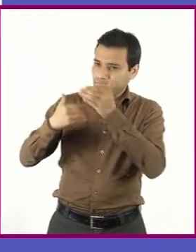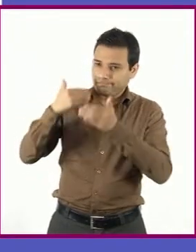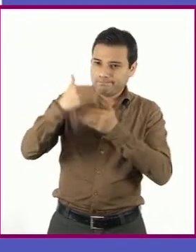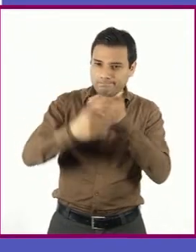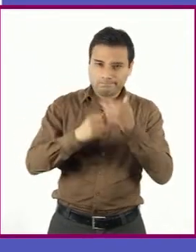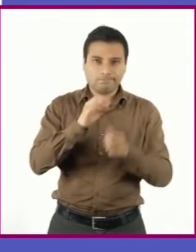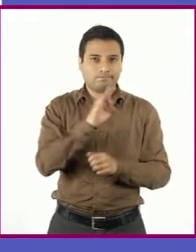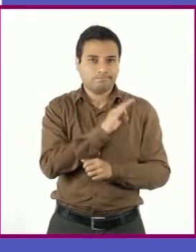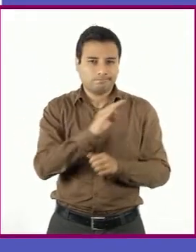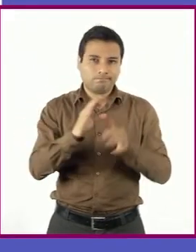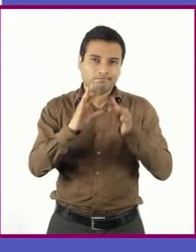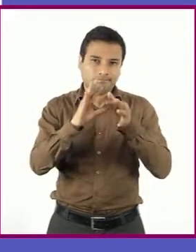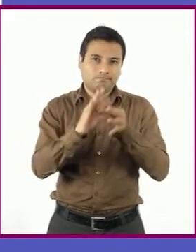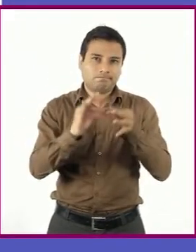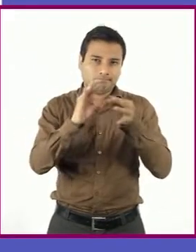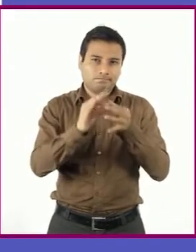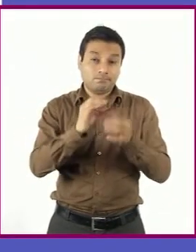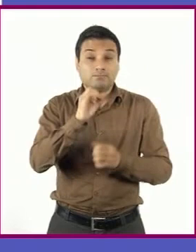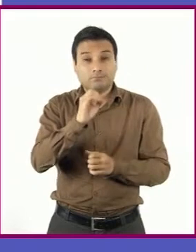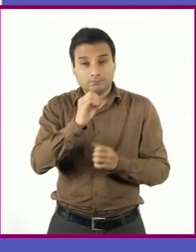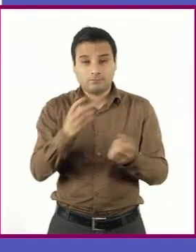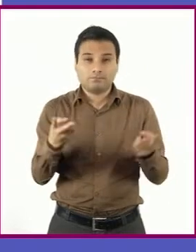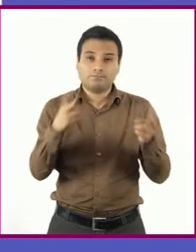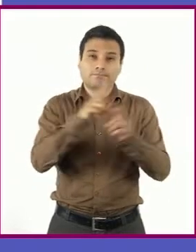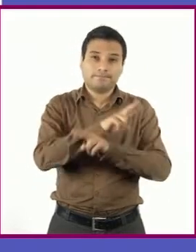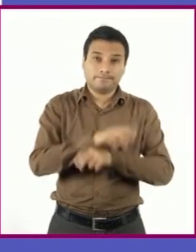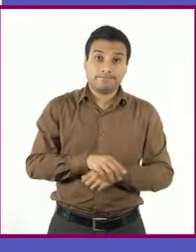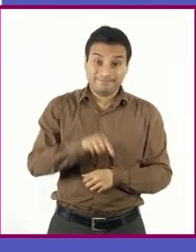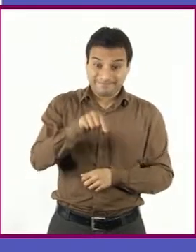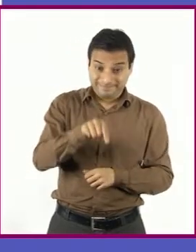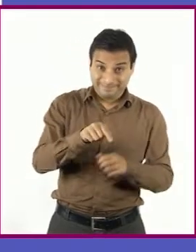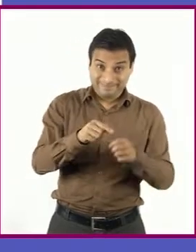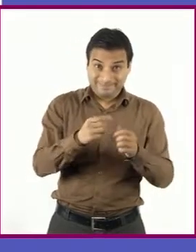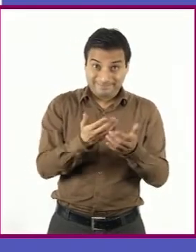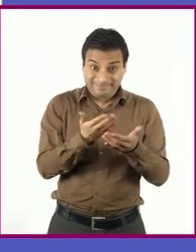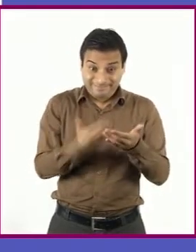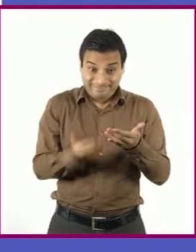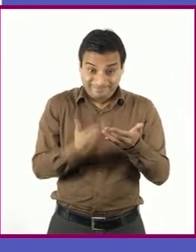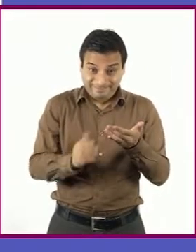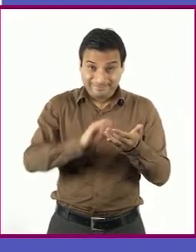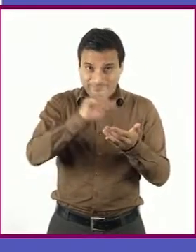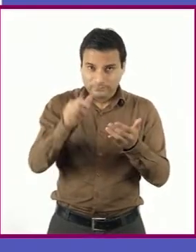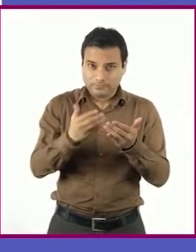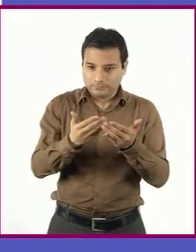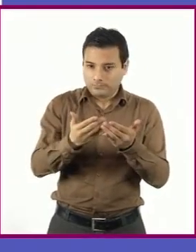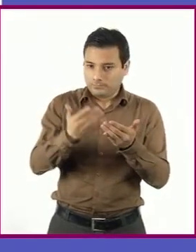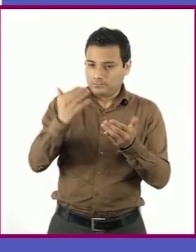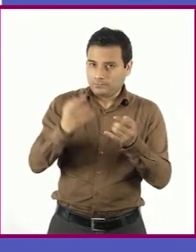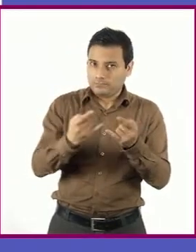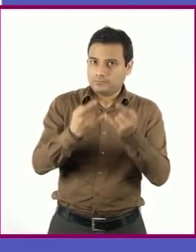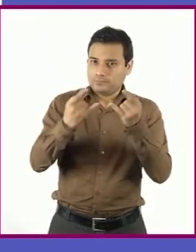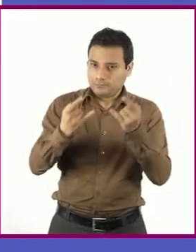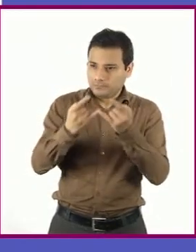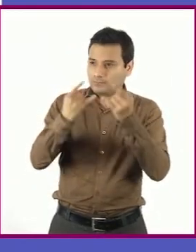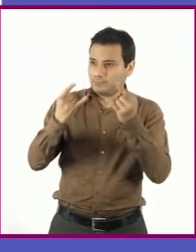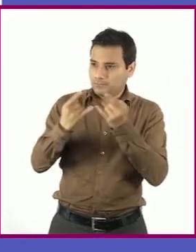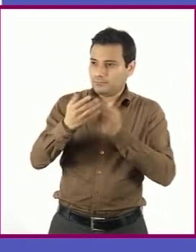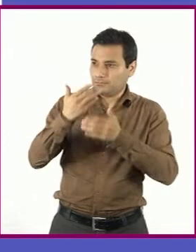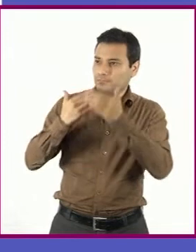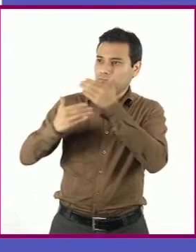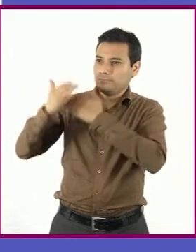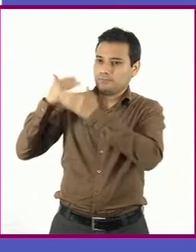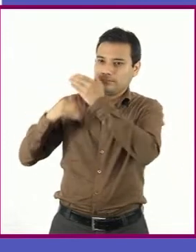significativa más reciente o la labor que lo hace ser un personaje notable. Y después,